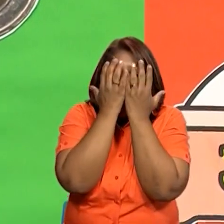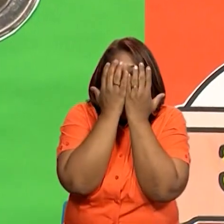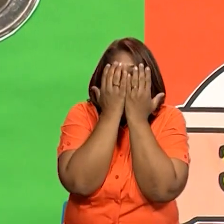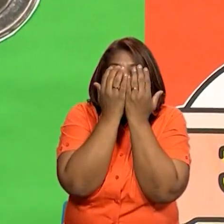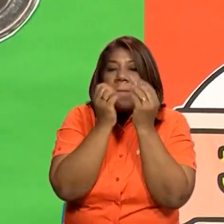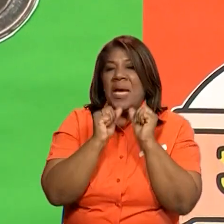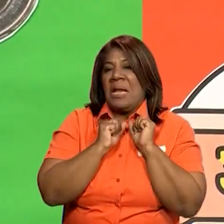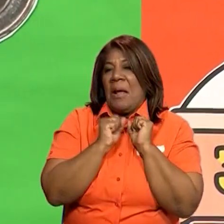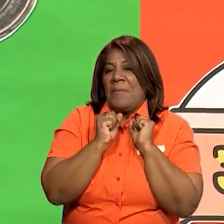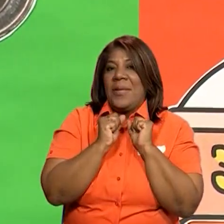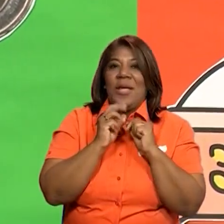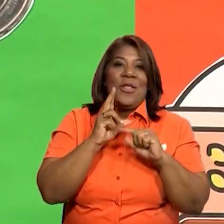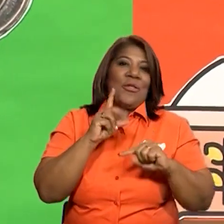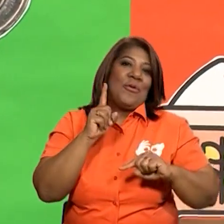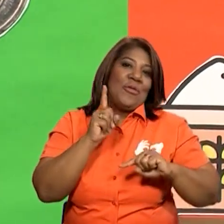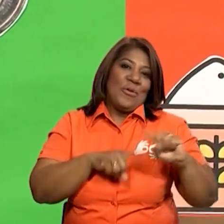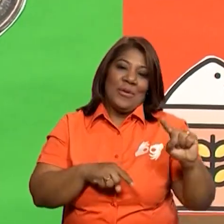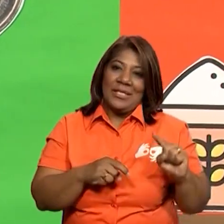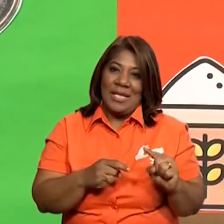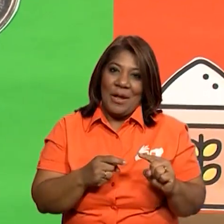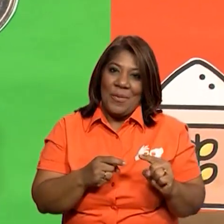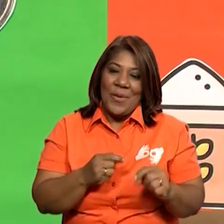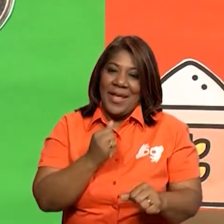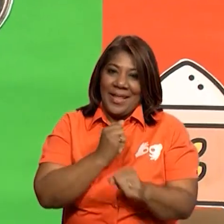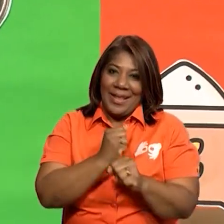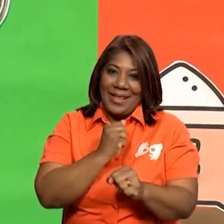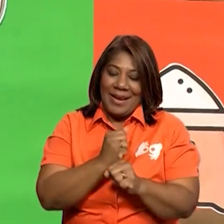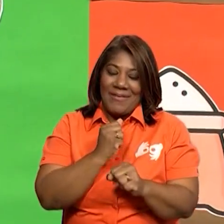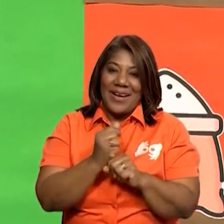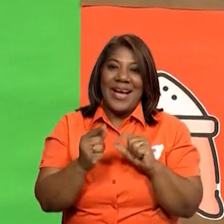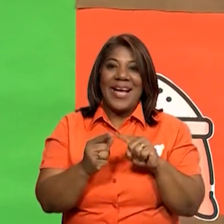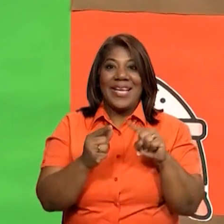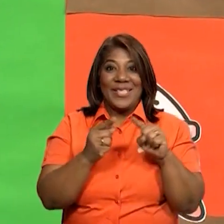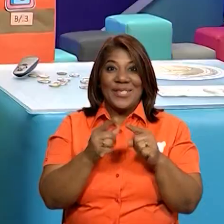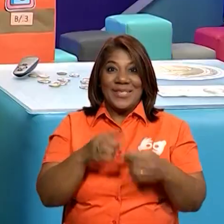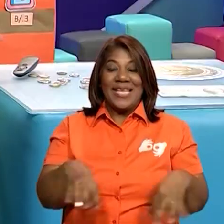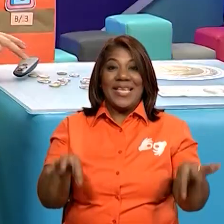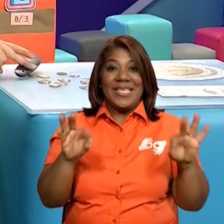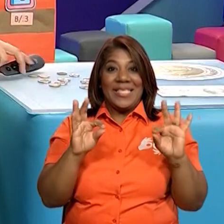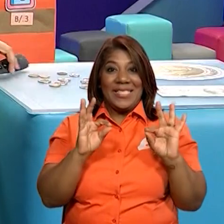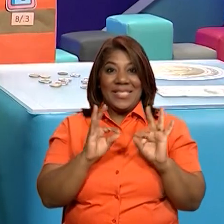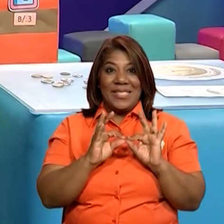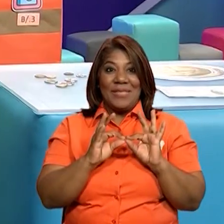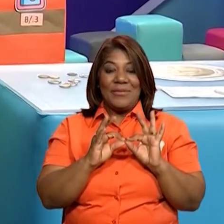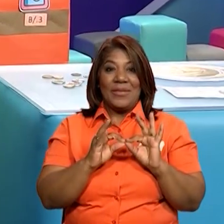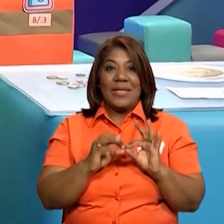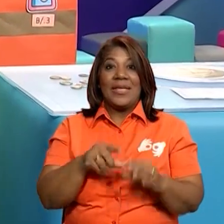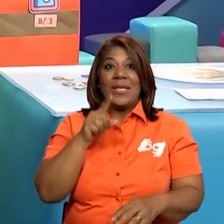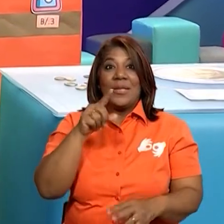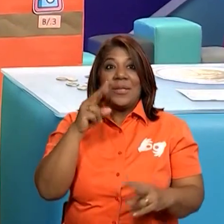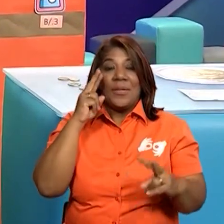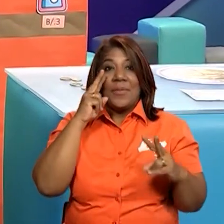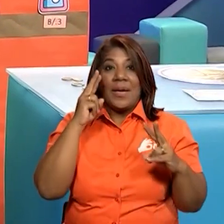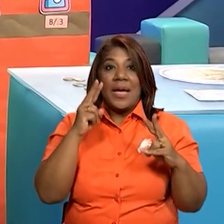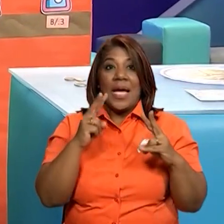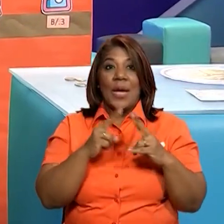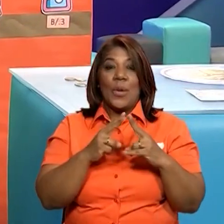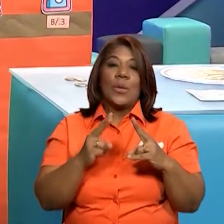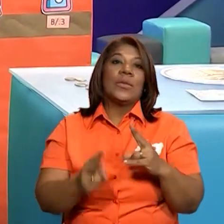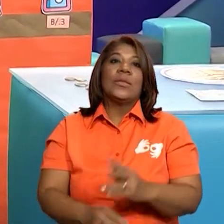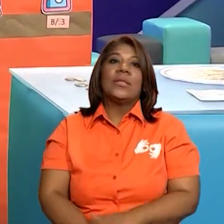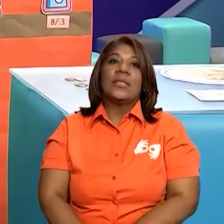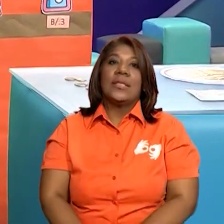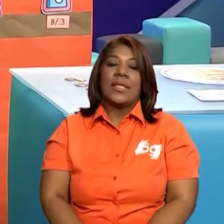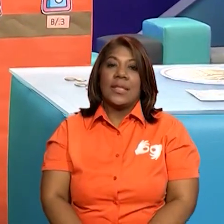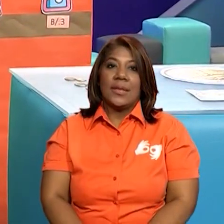de hoy. Porque estoy segura que ya ustedes conocen de qué se trata. Y por eso